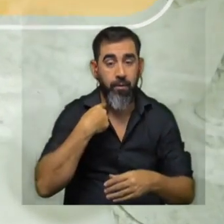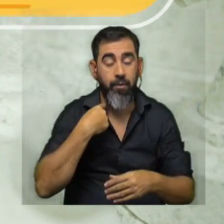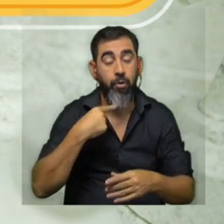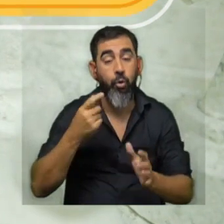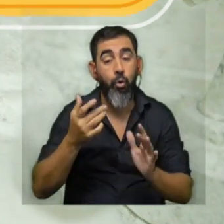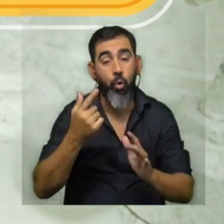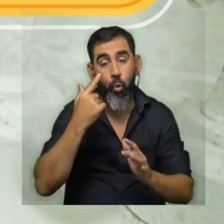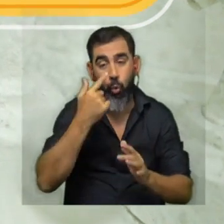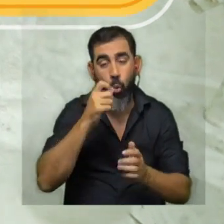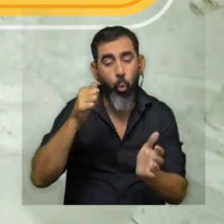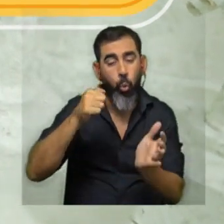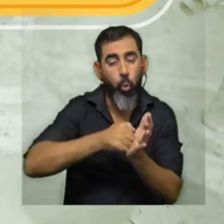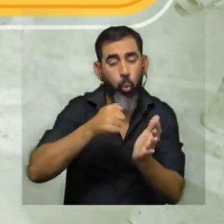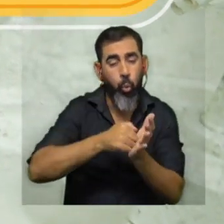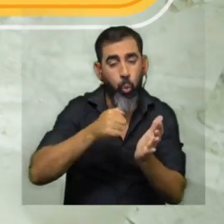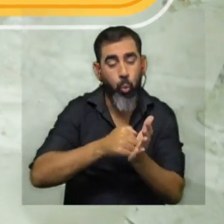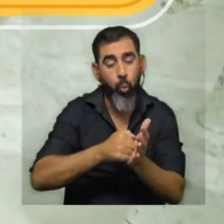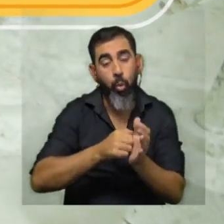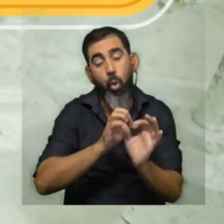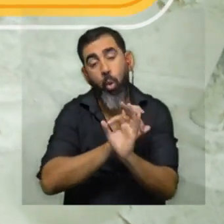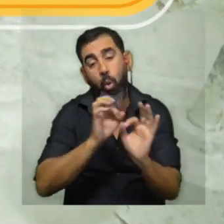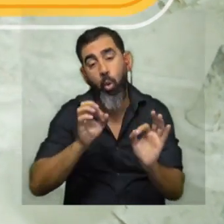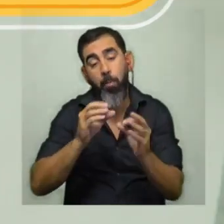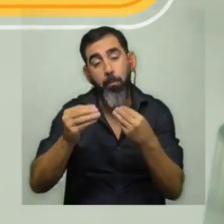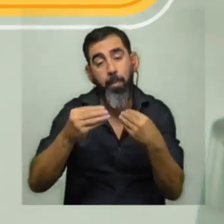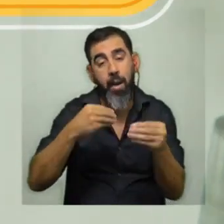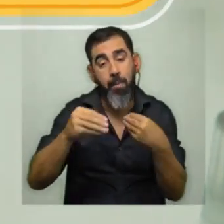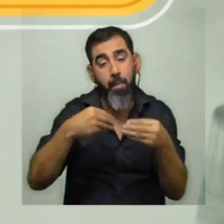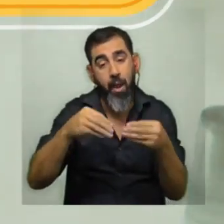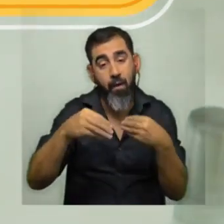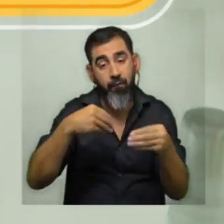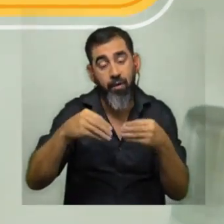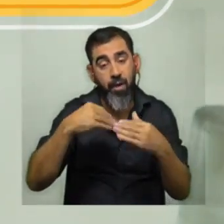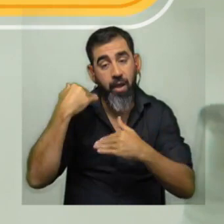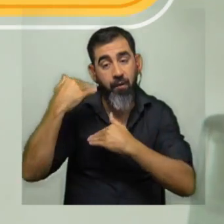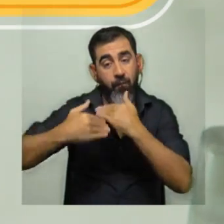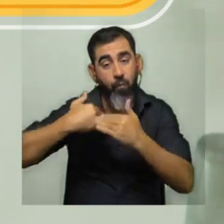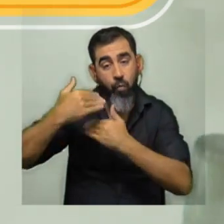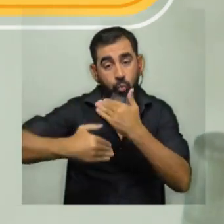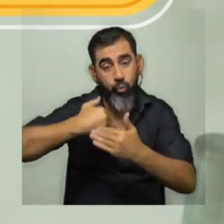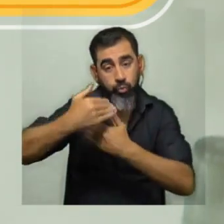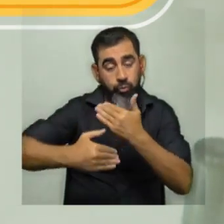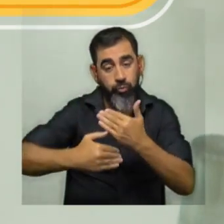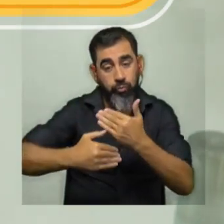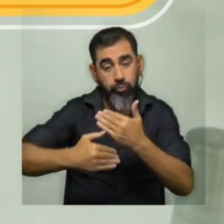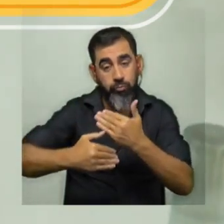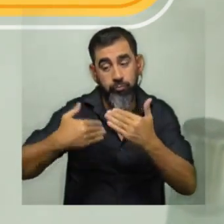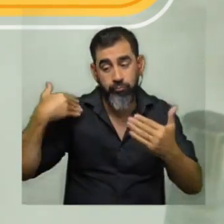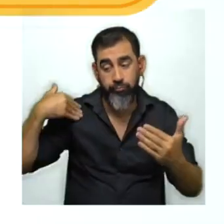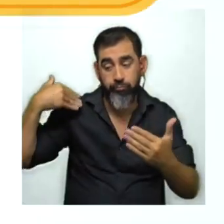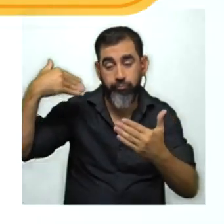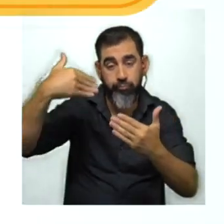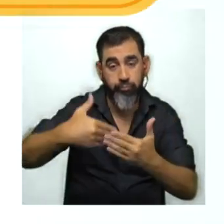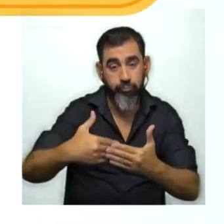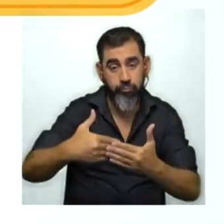contacto duros o permeables a los gases evolucionaron durante todo este tiempo